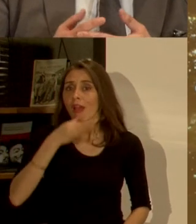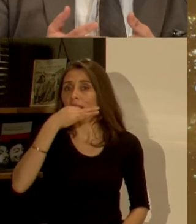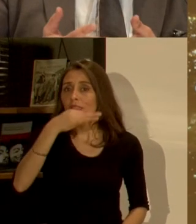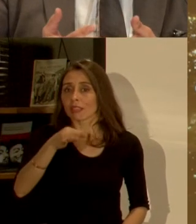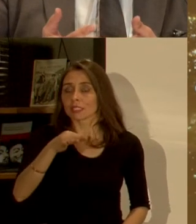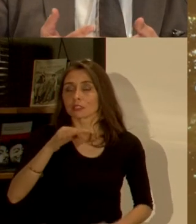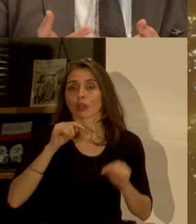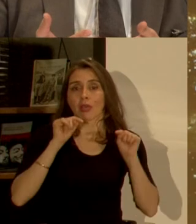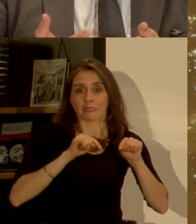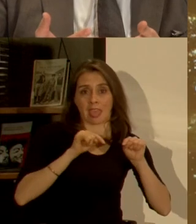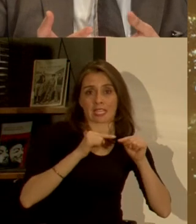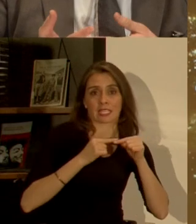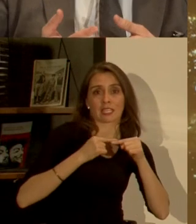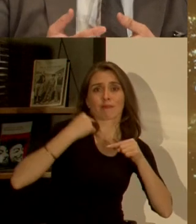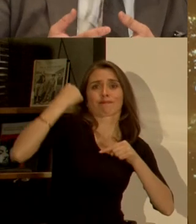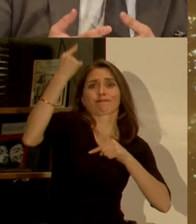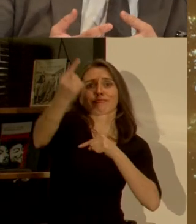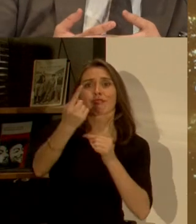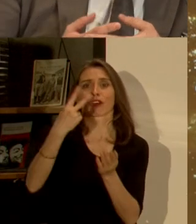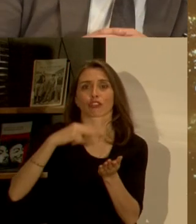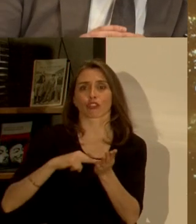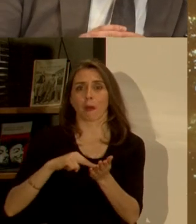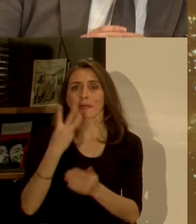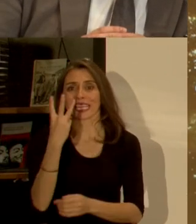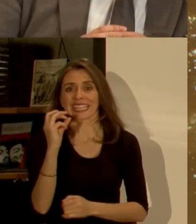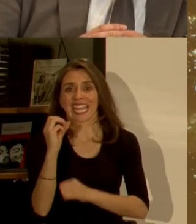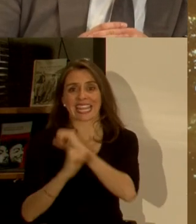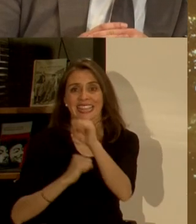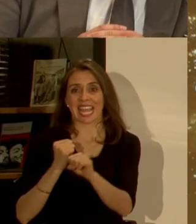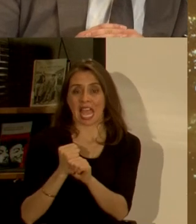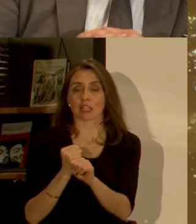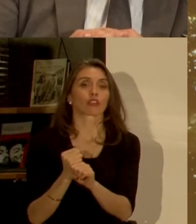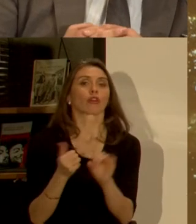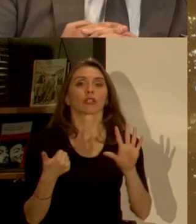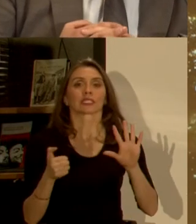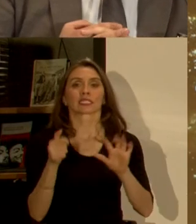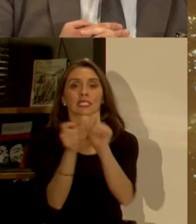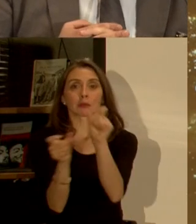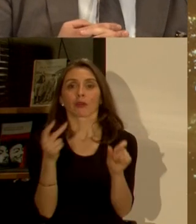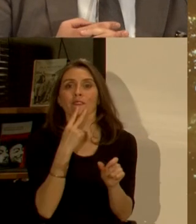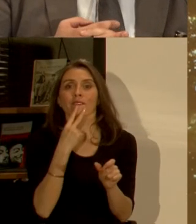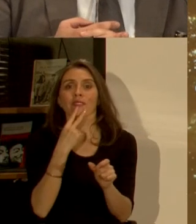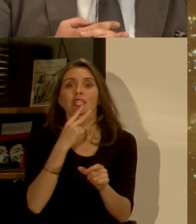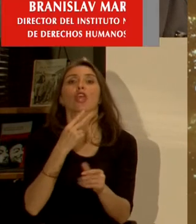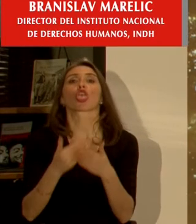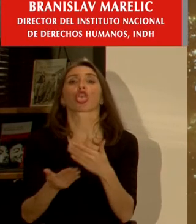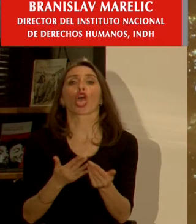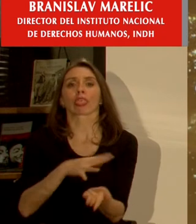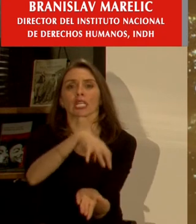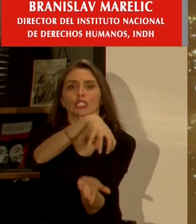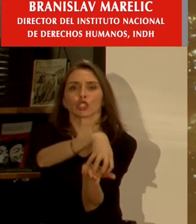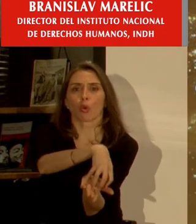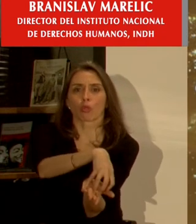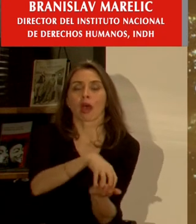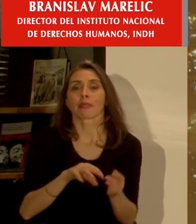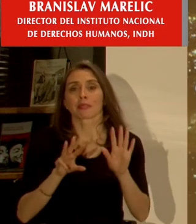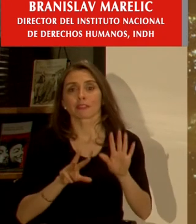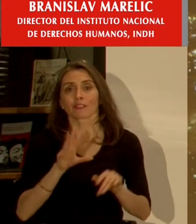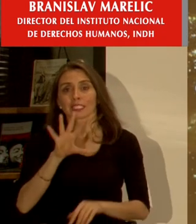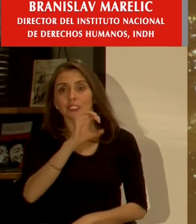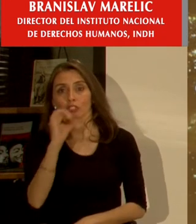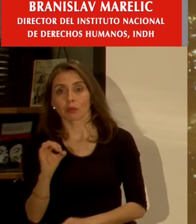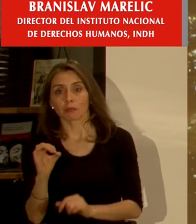al 2030 el 60% de la población va a vivir en zona urbana el 95